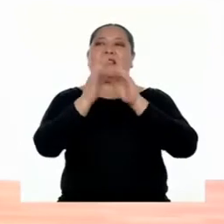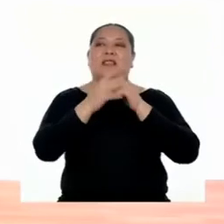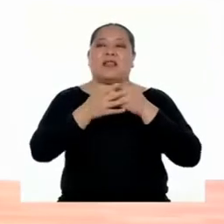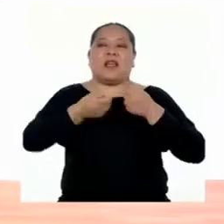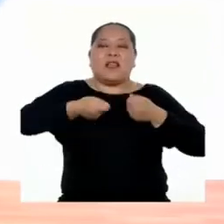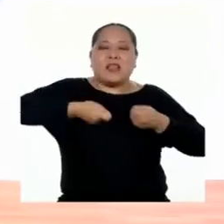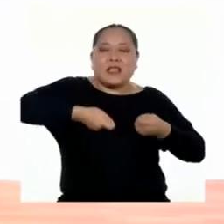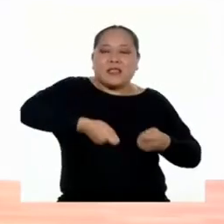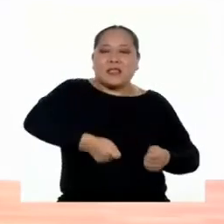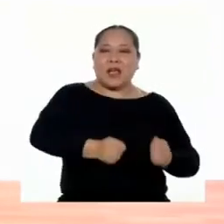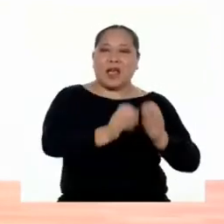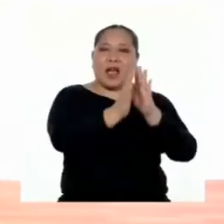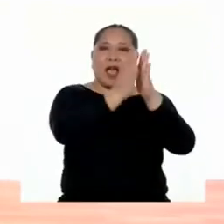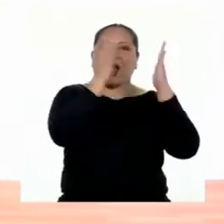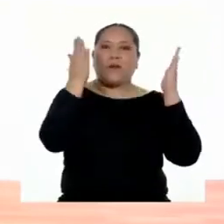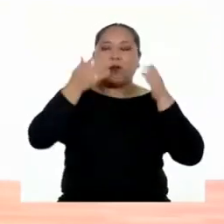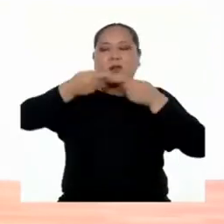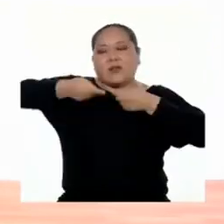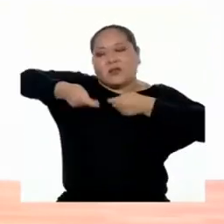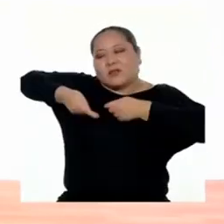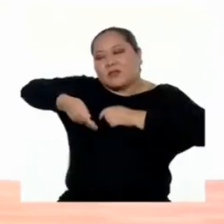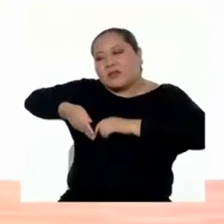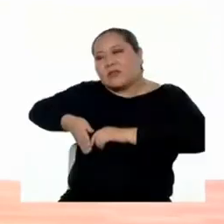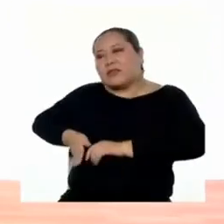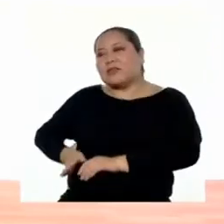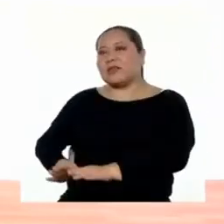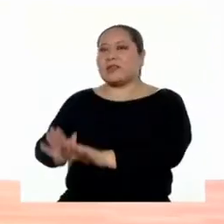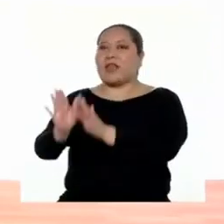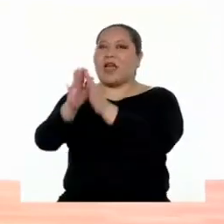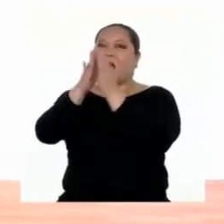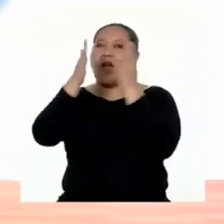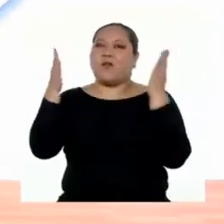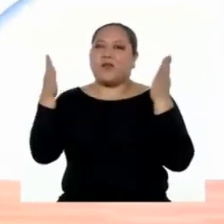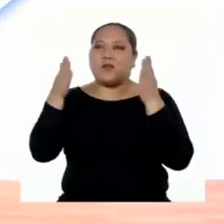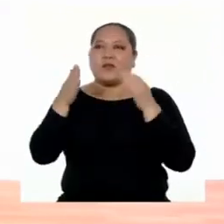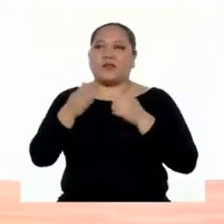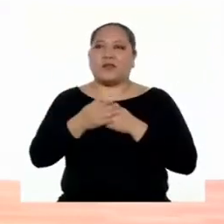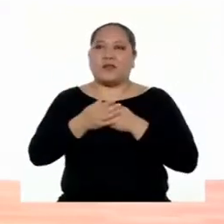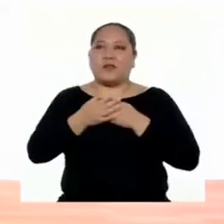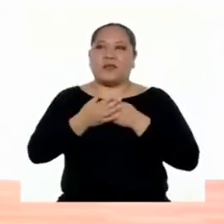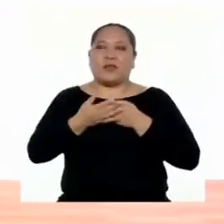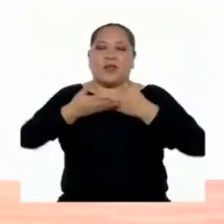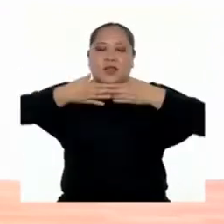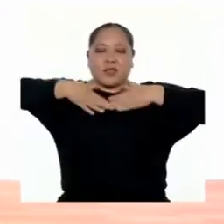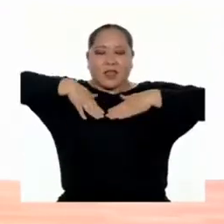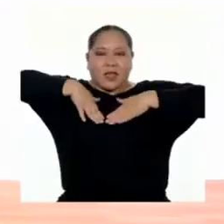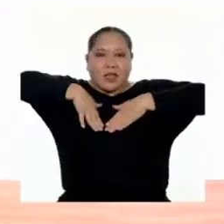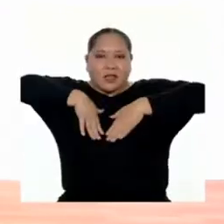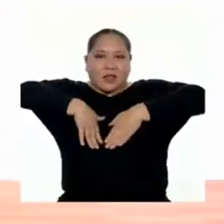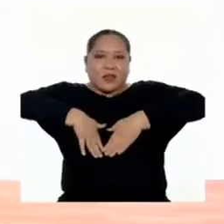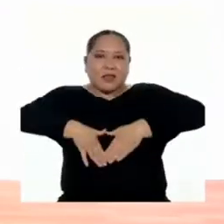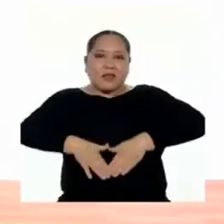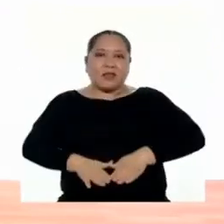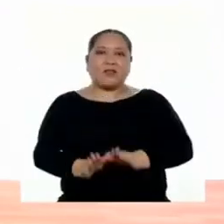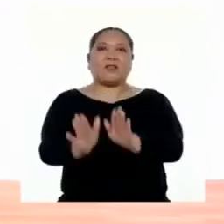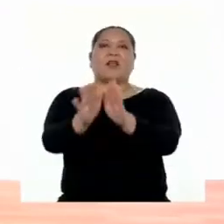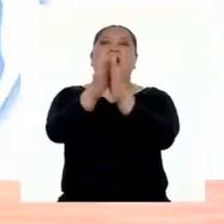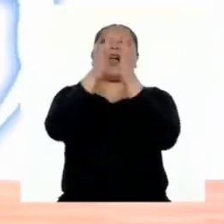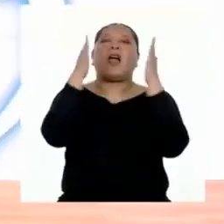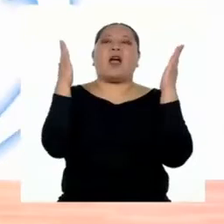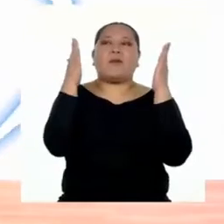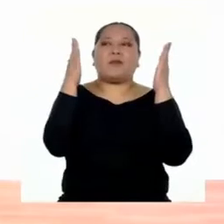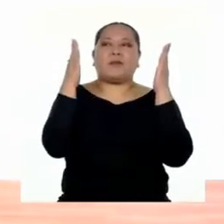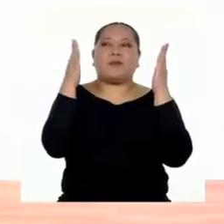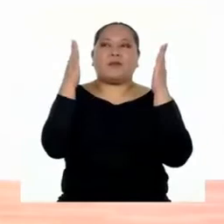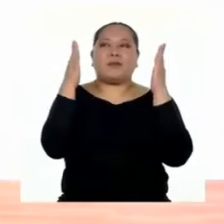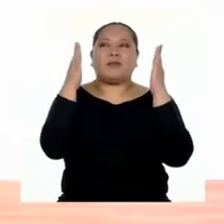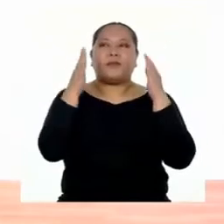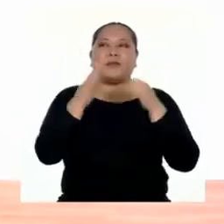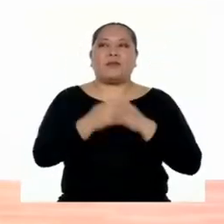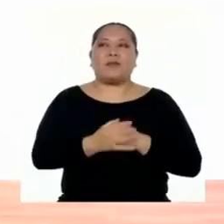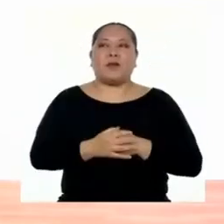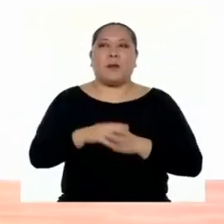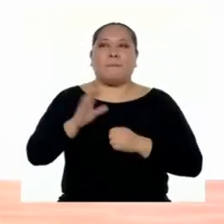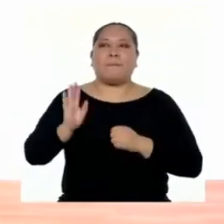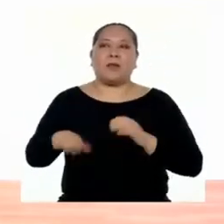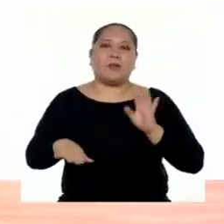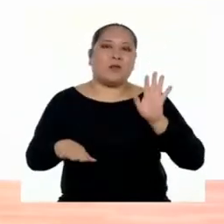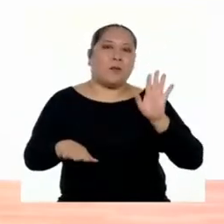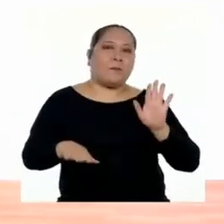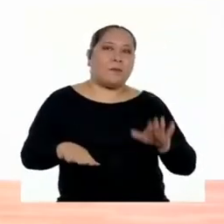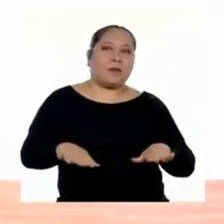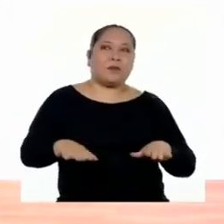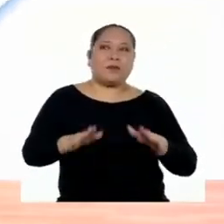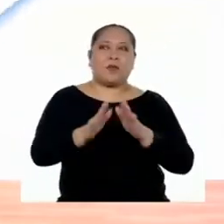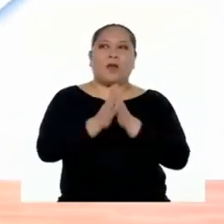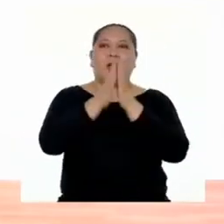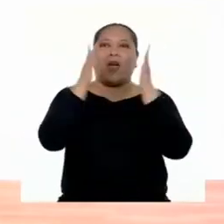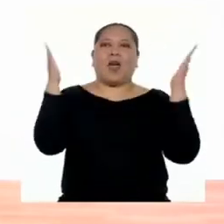Y abro. Deslizo. Y abro. Deslizo todo el cuerpo. Abro. Y piso,